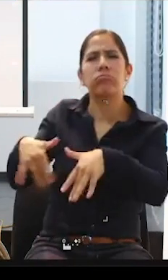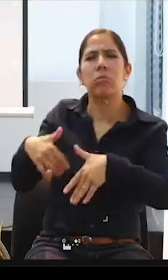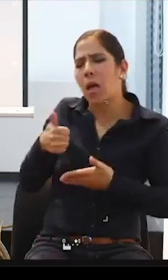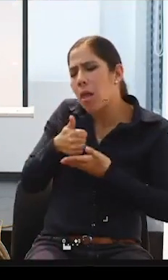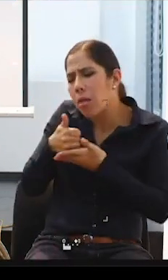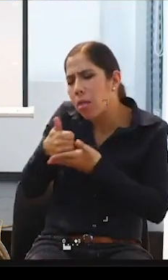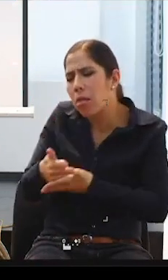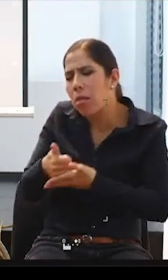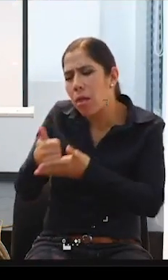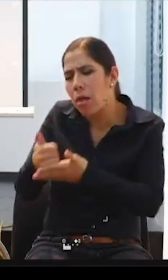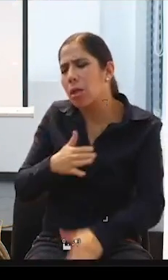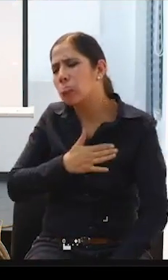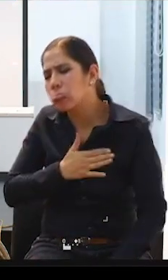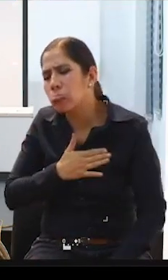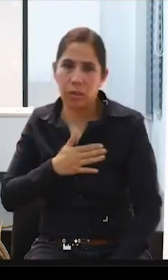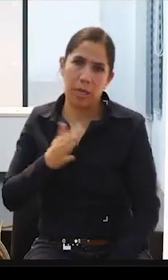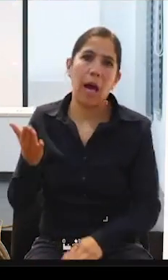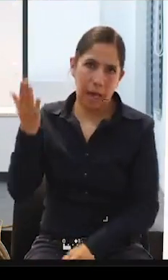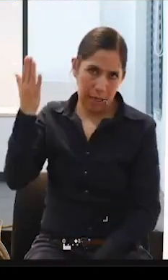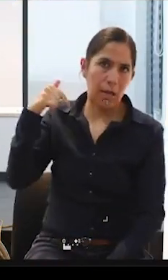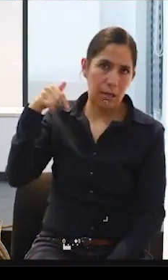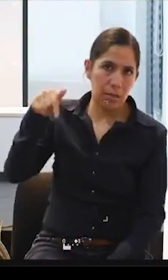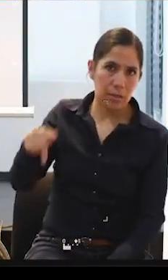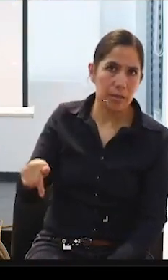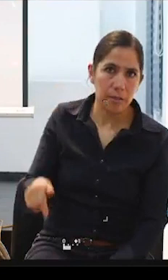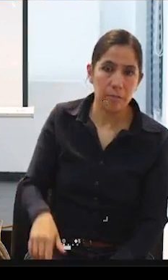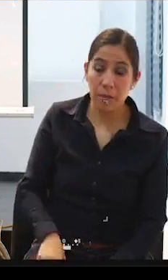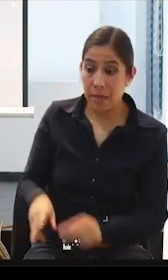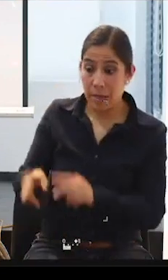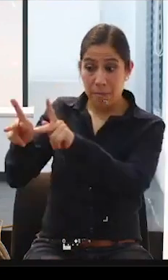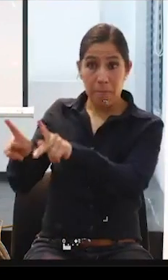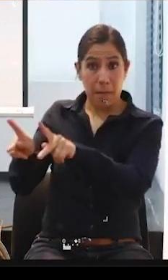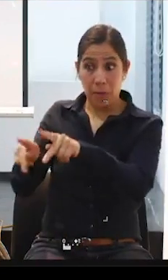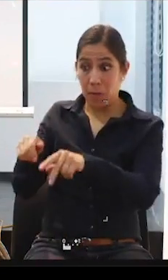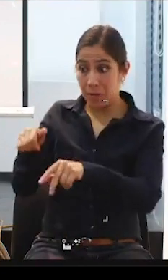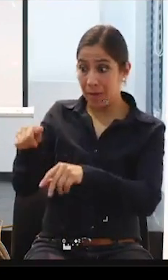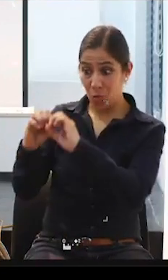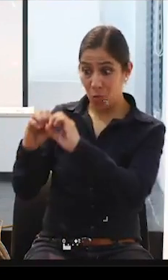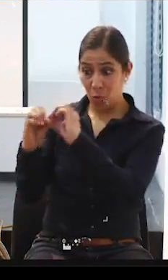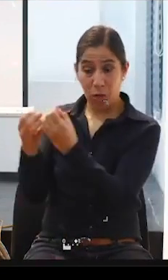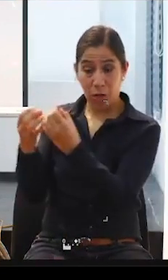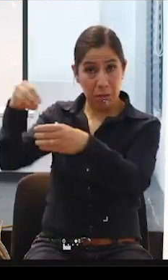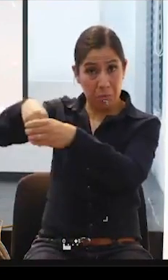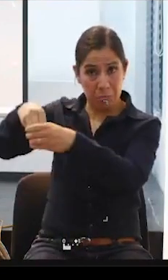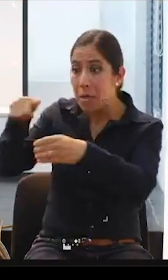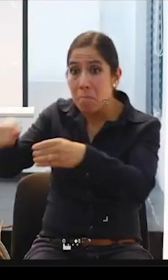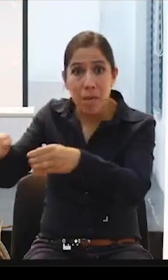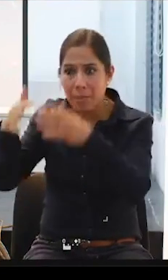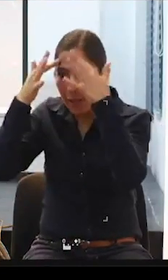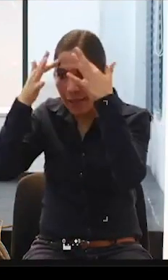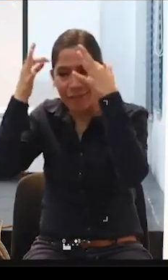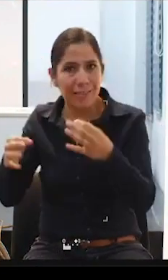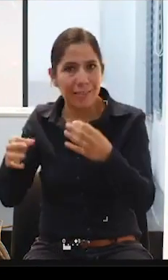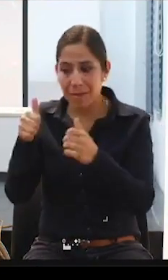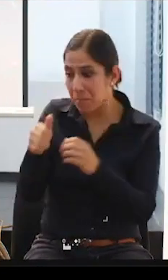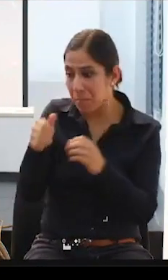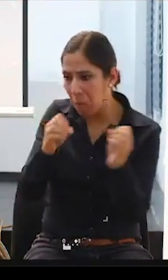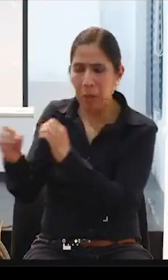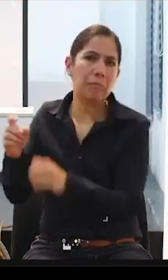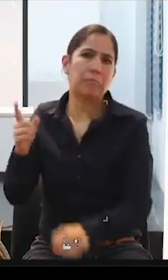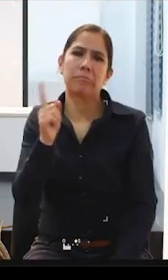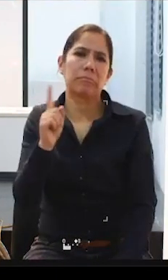sumisas, no tenían el control ni siquiera de las actividades que se iban a hacer en esas organizaciones.